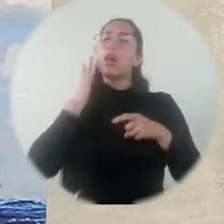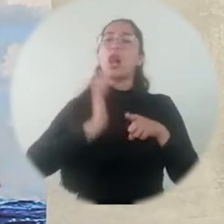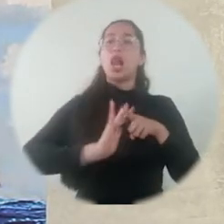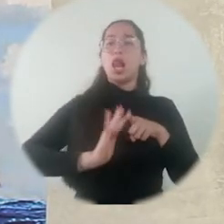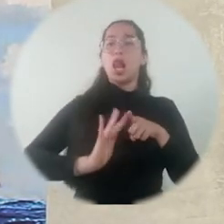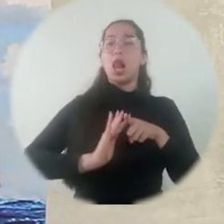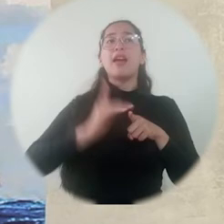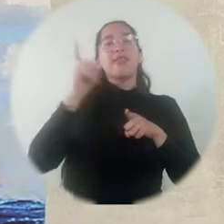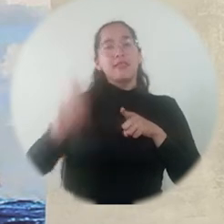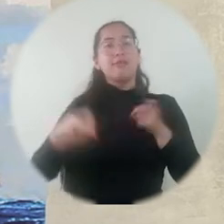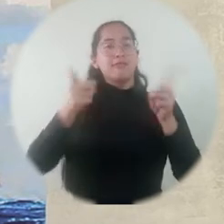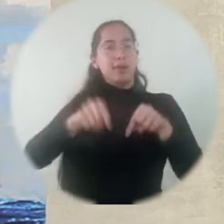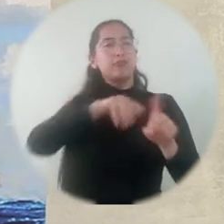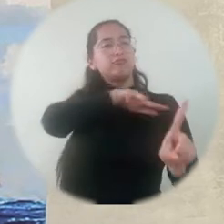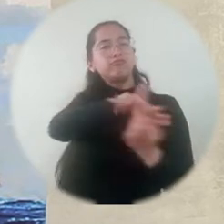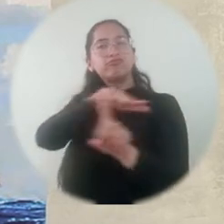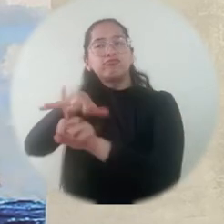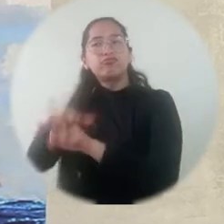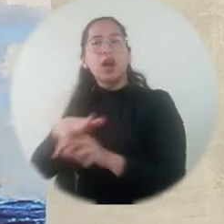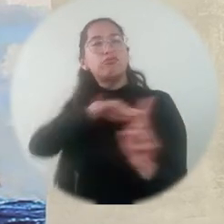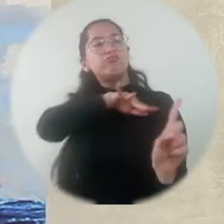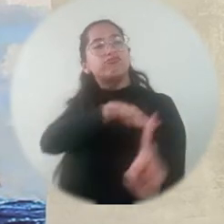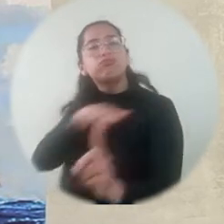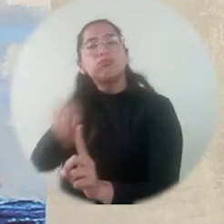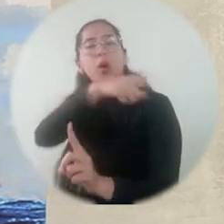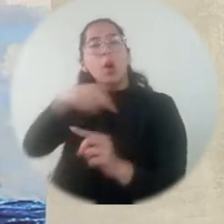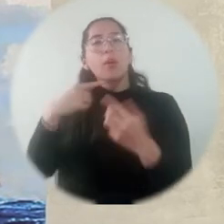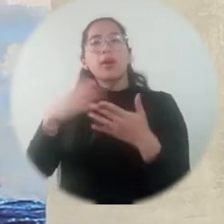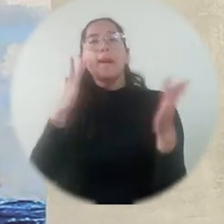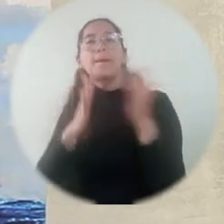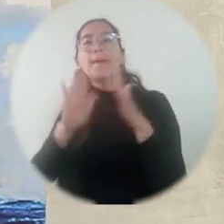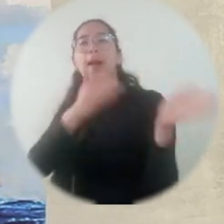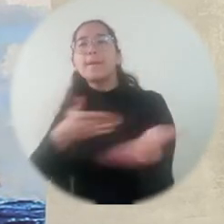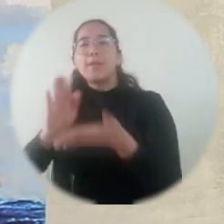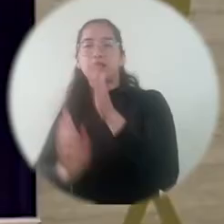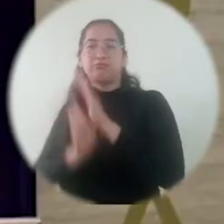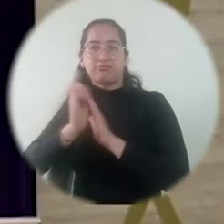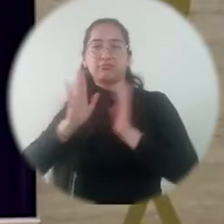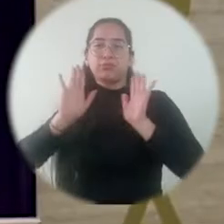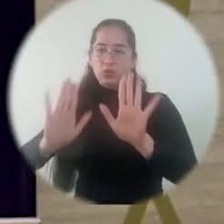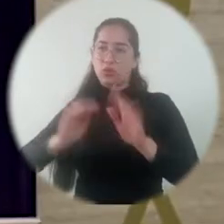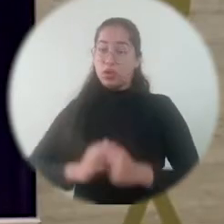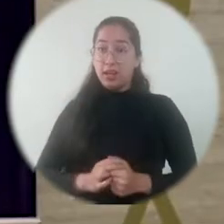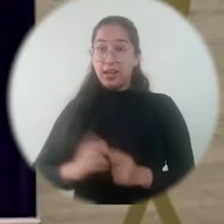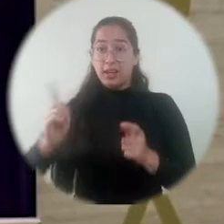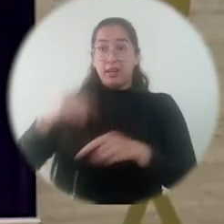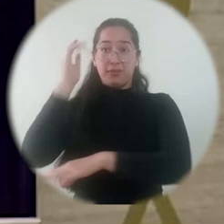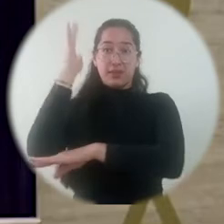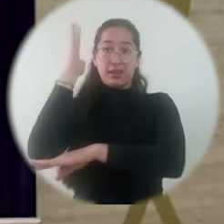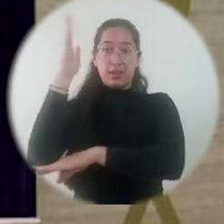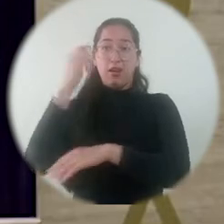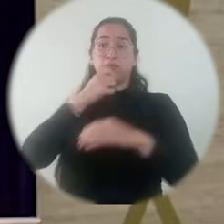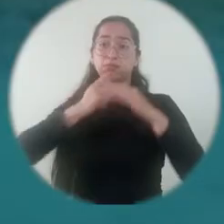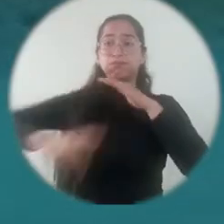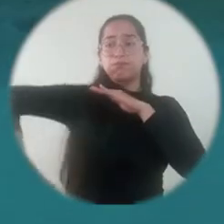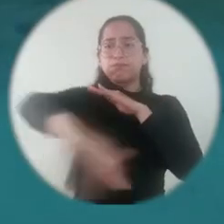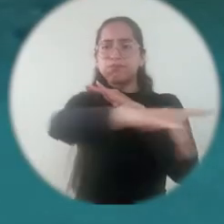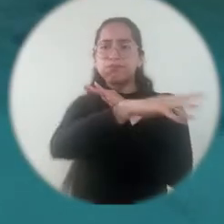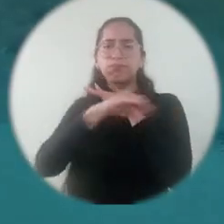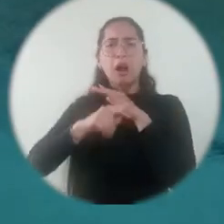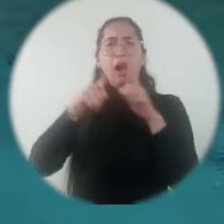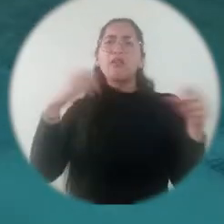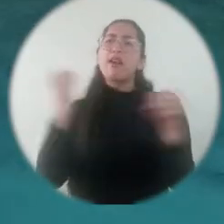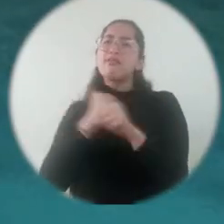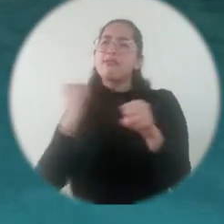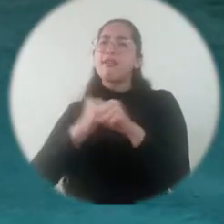apropiación de ese conocimiento, y lo tercero, ser influyente en la planificación y toma de decisiones. Finalmente se realizó la segunda versión de la Cátedra